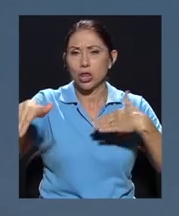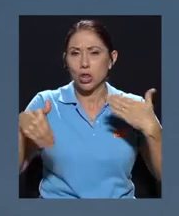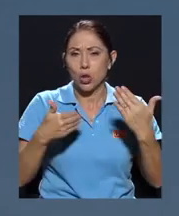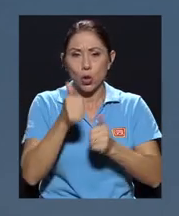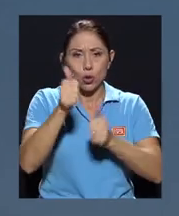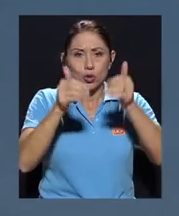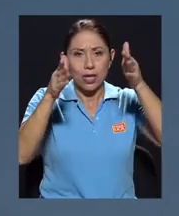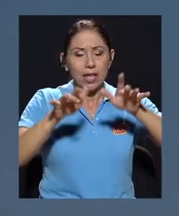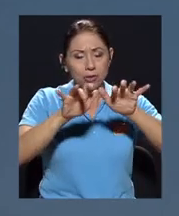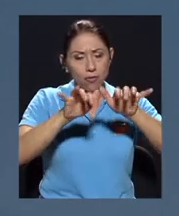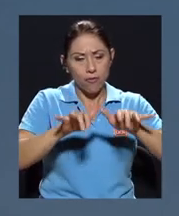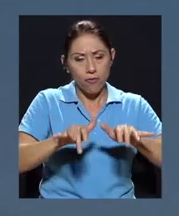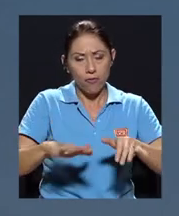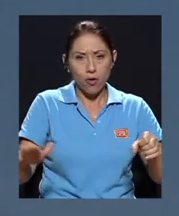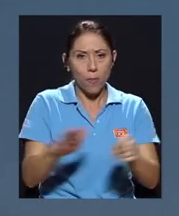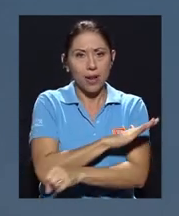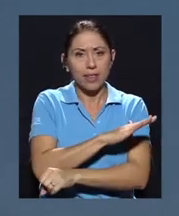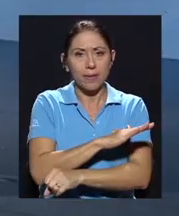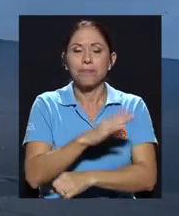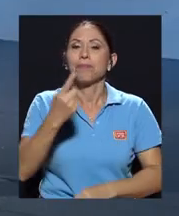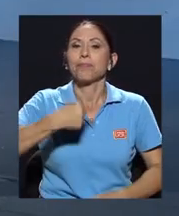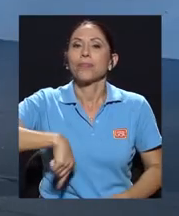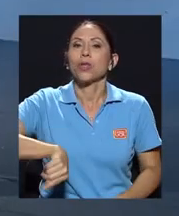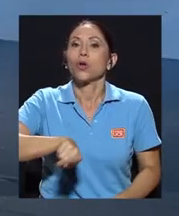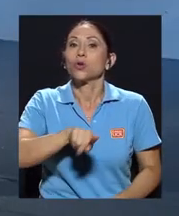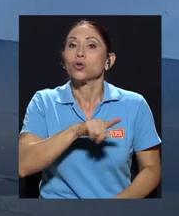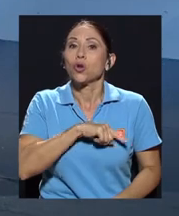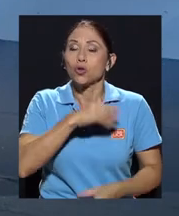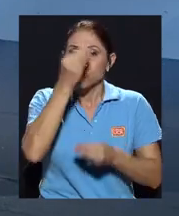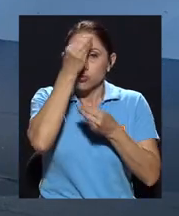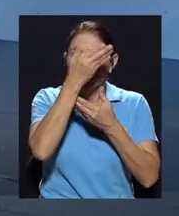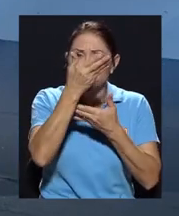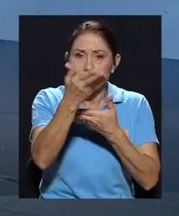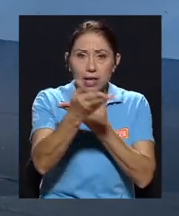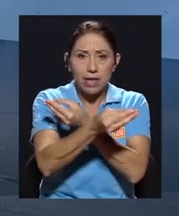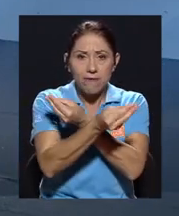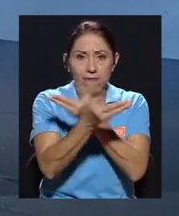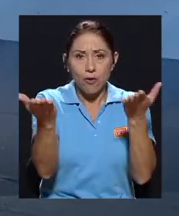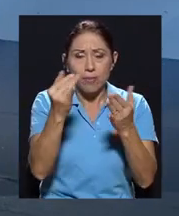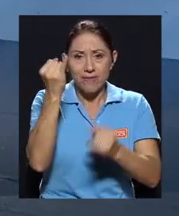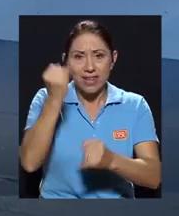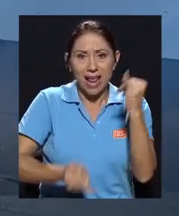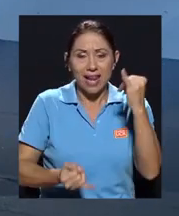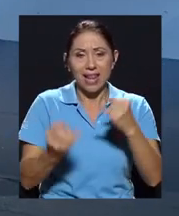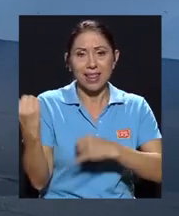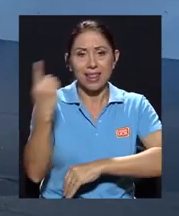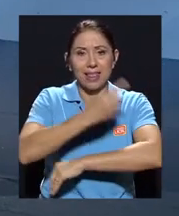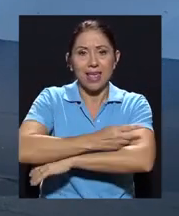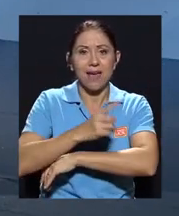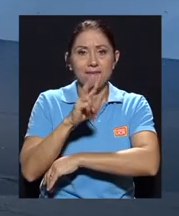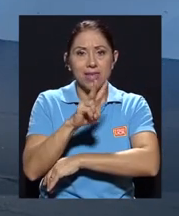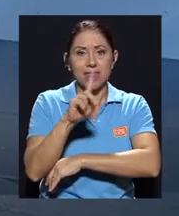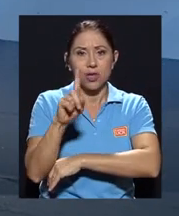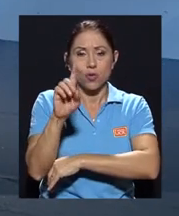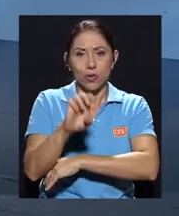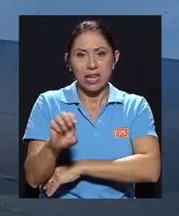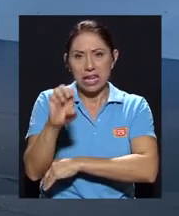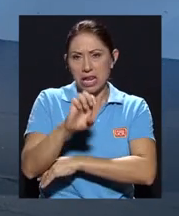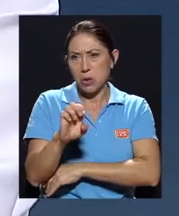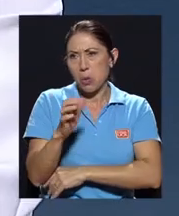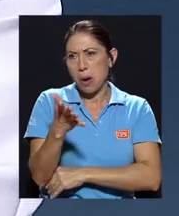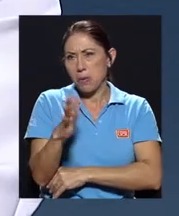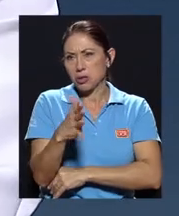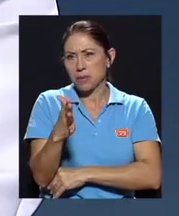completa? Nosotros vamos a emitir nuestro informe final el 21 de enero. 21 de enero, que es aproximadamente unos